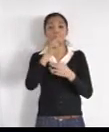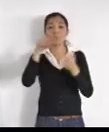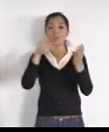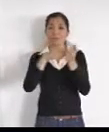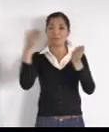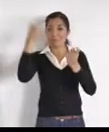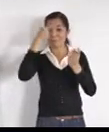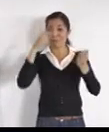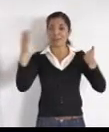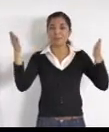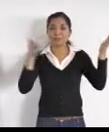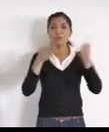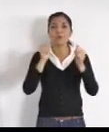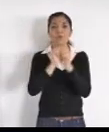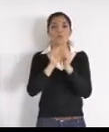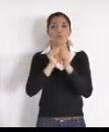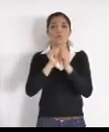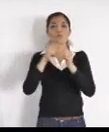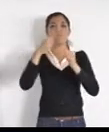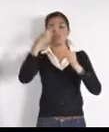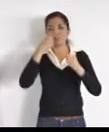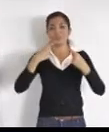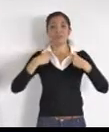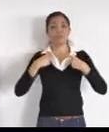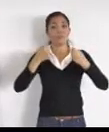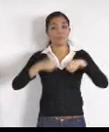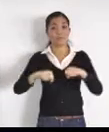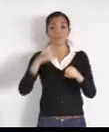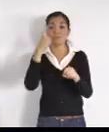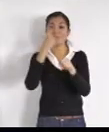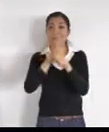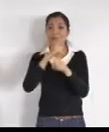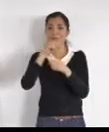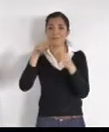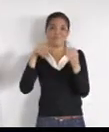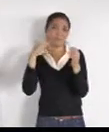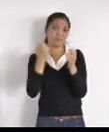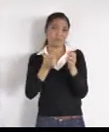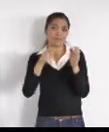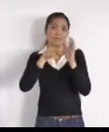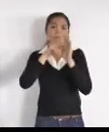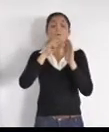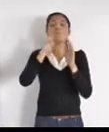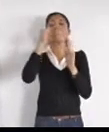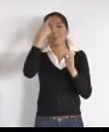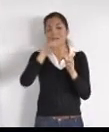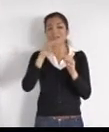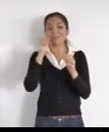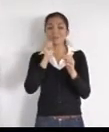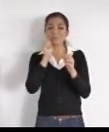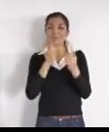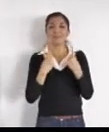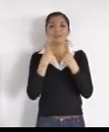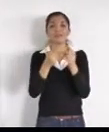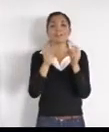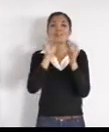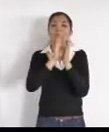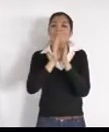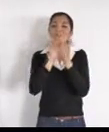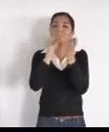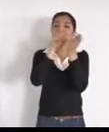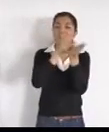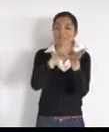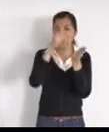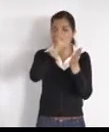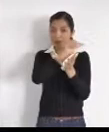pues vamos a generar esa semilla en los jóvenes. El super enduro será el próximo 25 de enero en la BFG y el